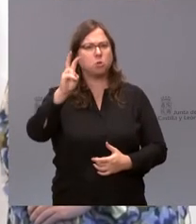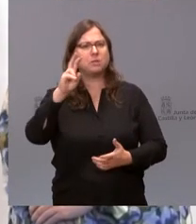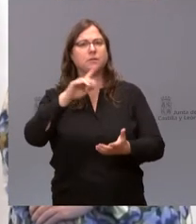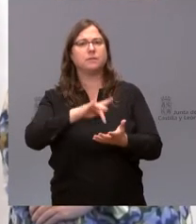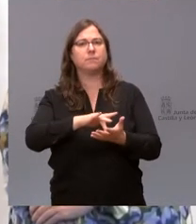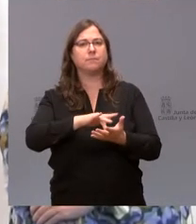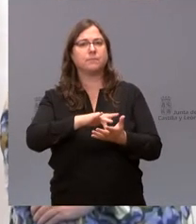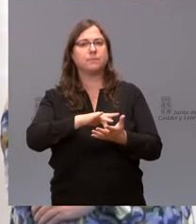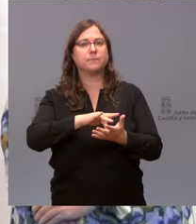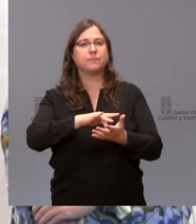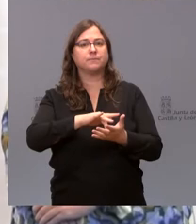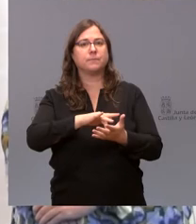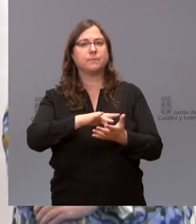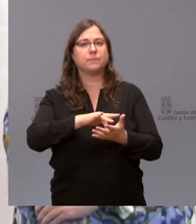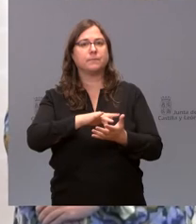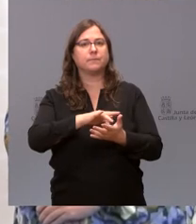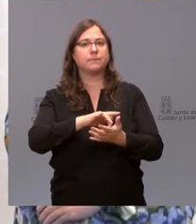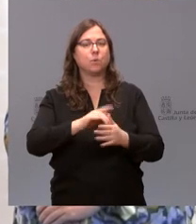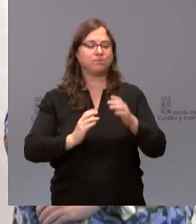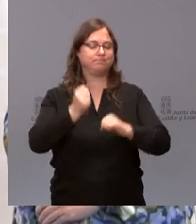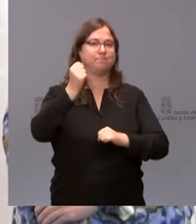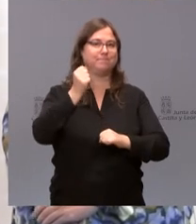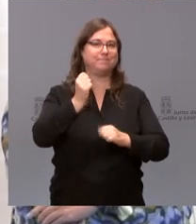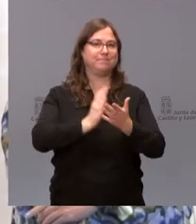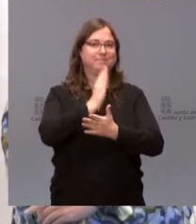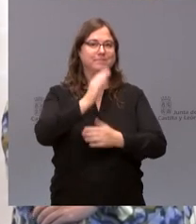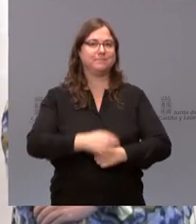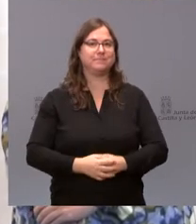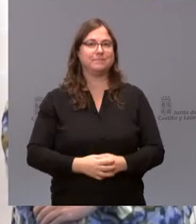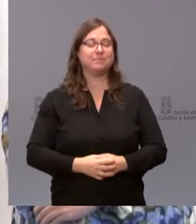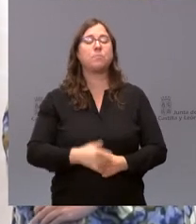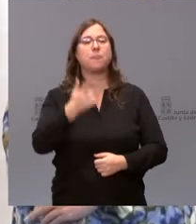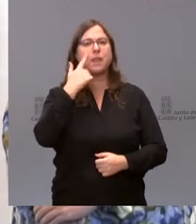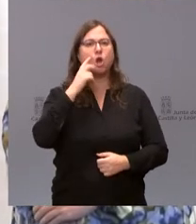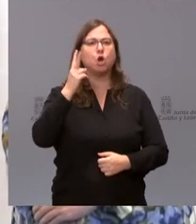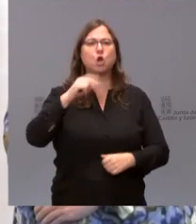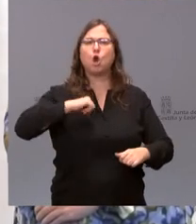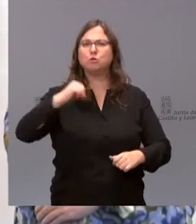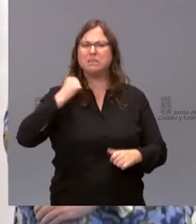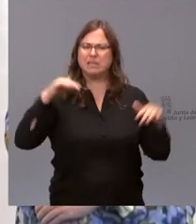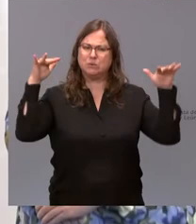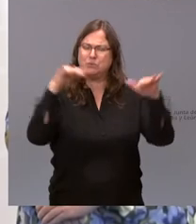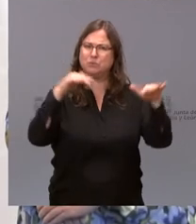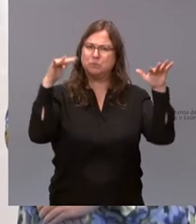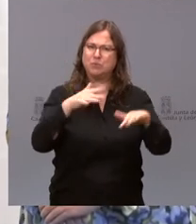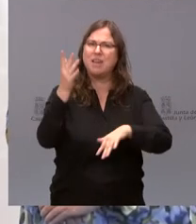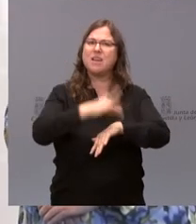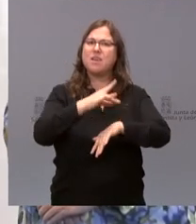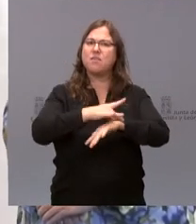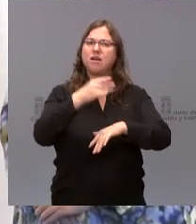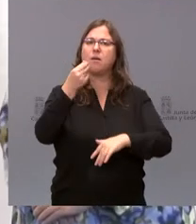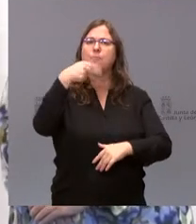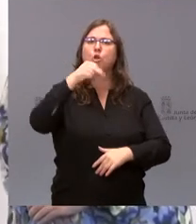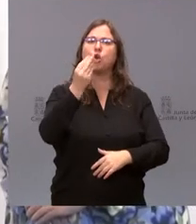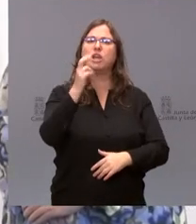llenando los hospitales. No sé cómo está la situación en Salamanca. Si hay